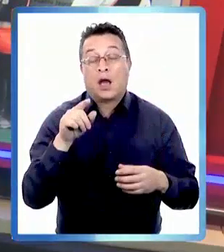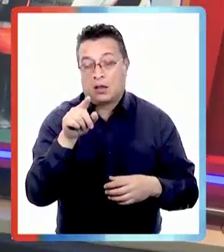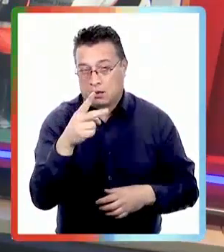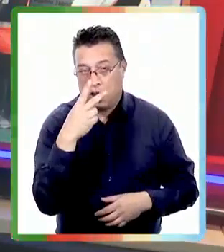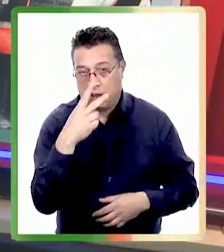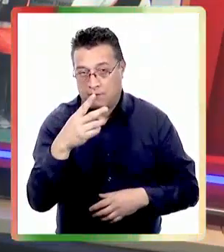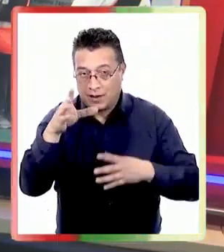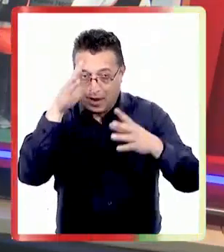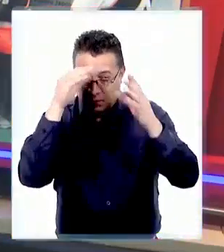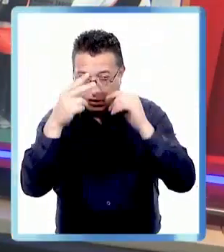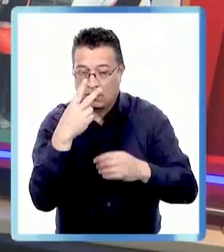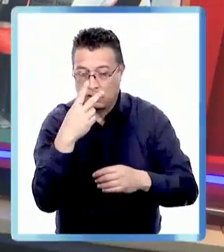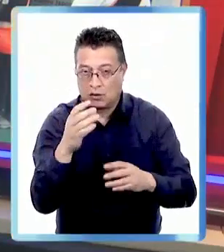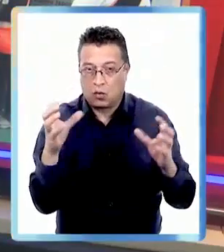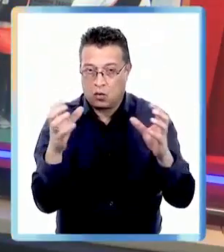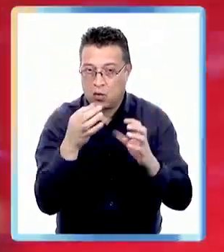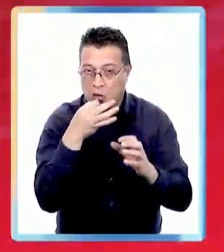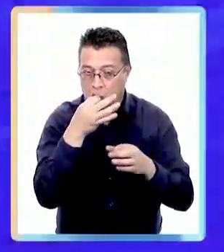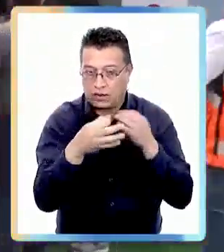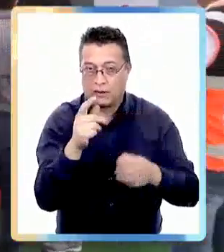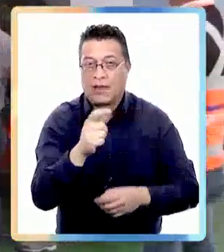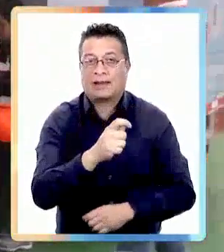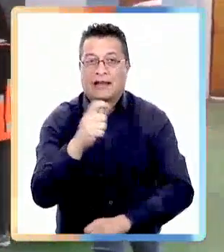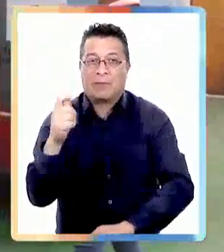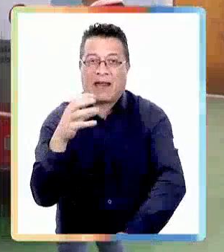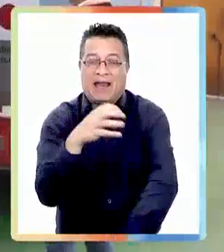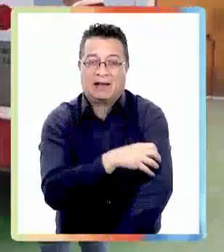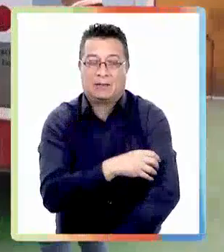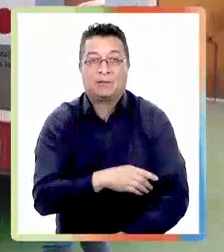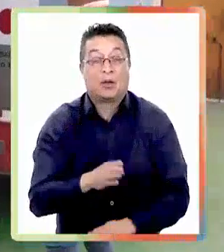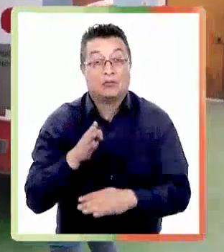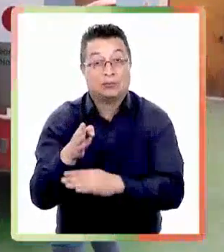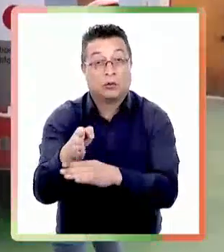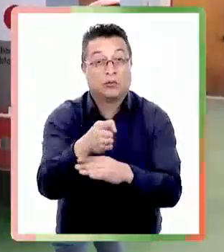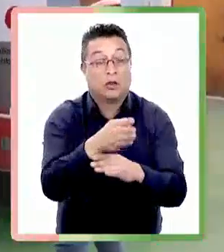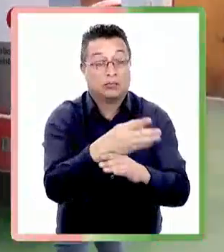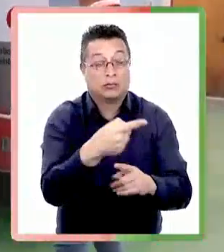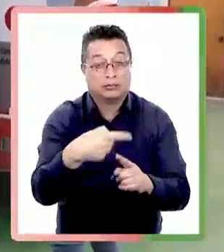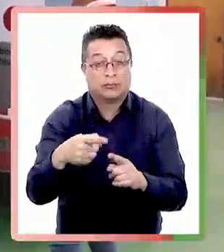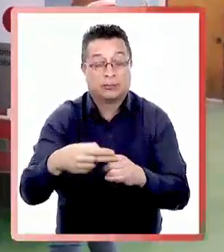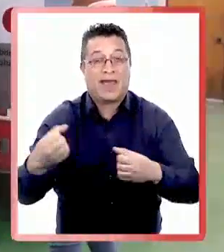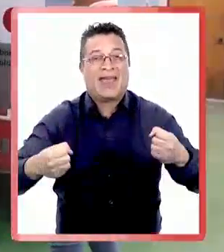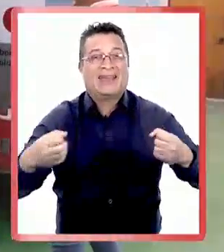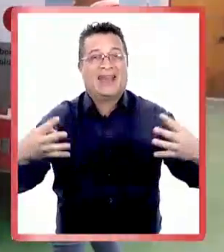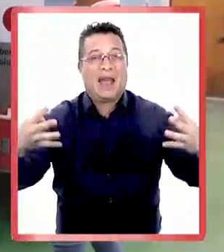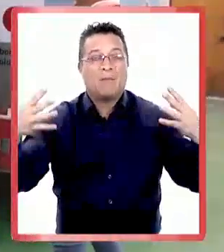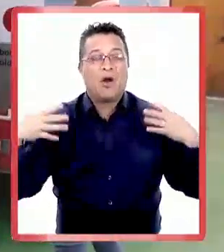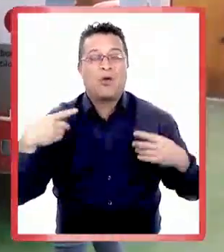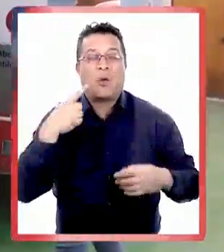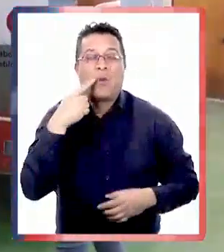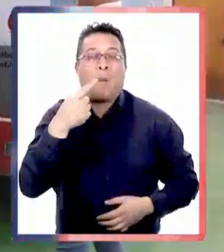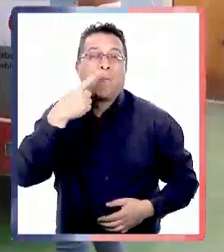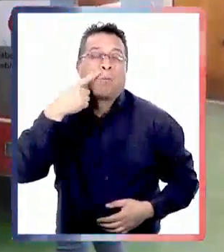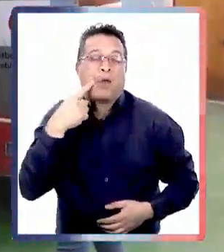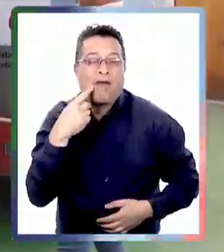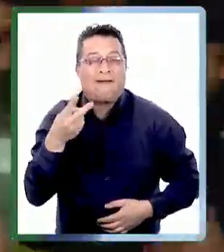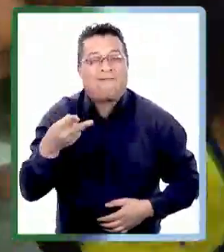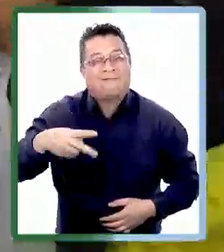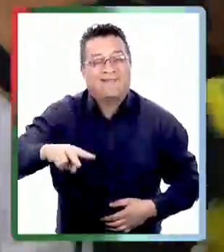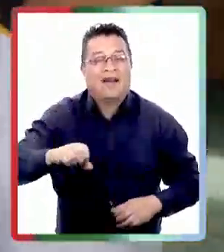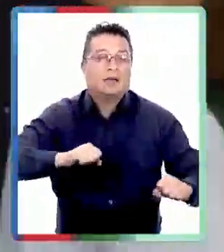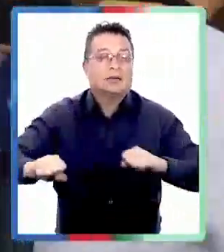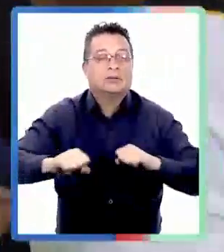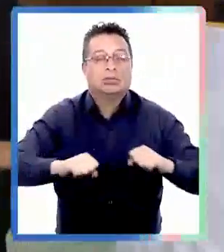nos cuenta de la experiencia en la región de Tarapacá recorriendo distintos puntos de la región estará el camión simulador sísmico del